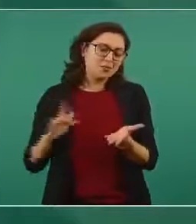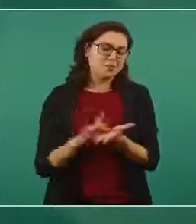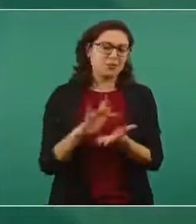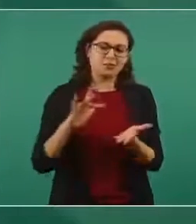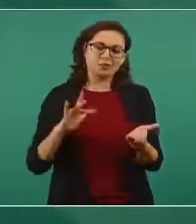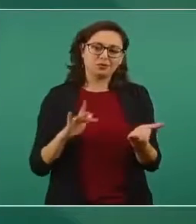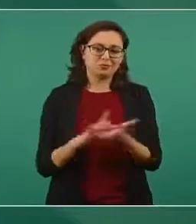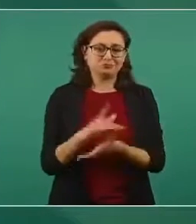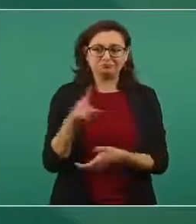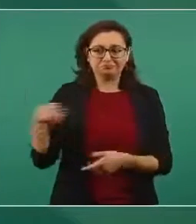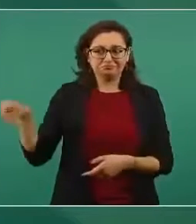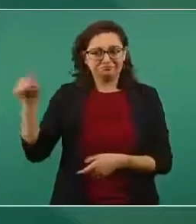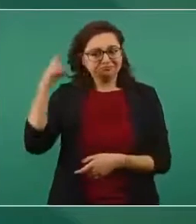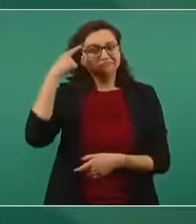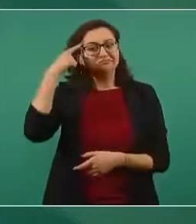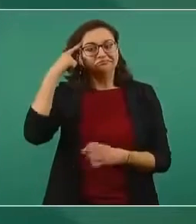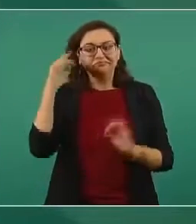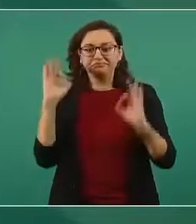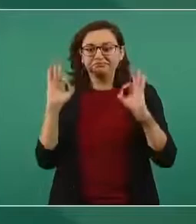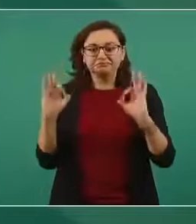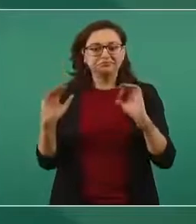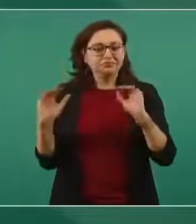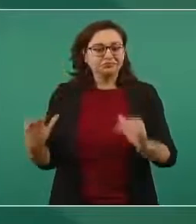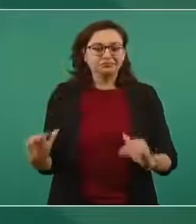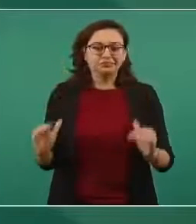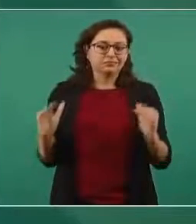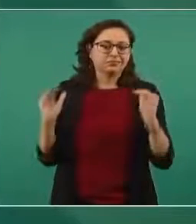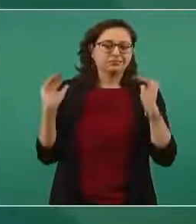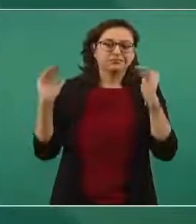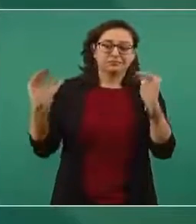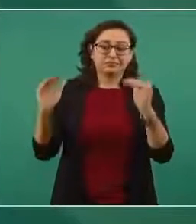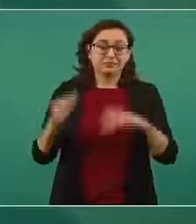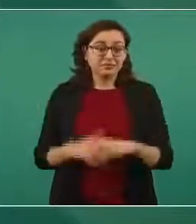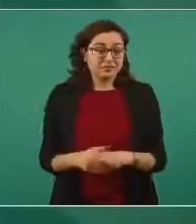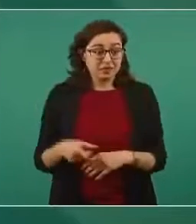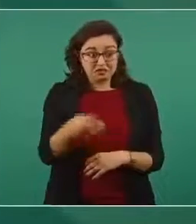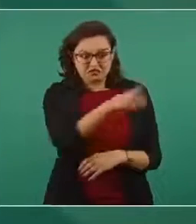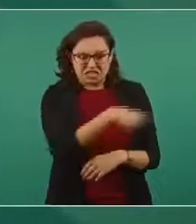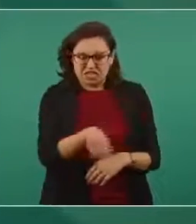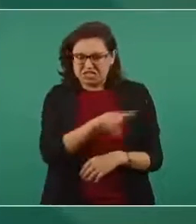conscientes. Entonces, no van a poder.